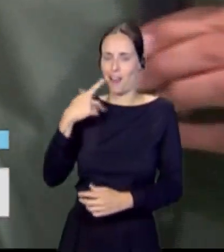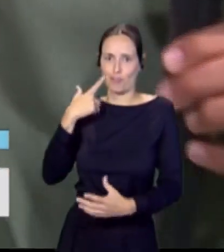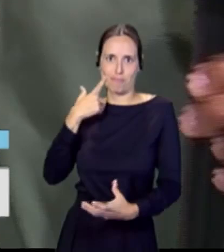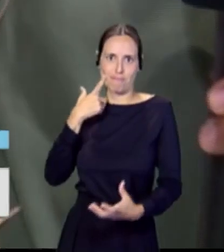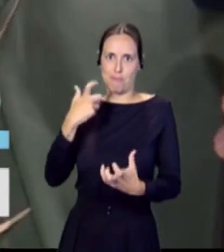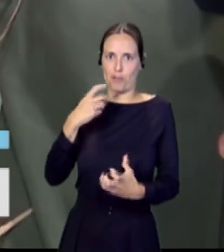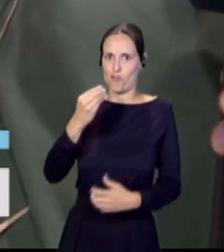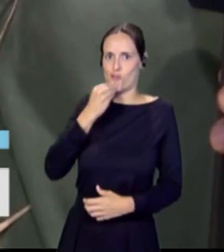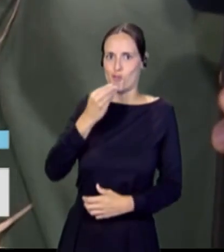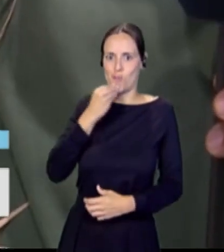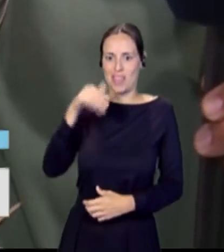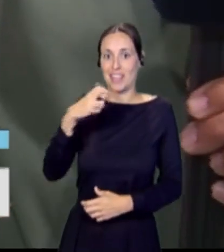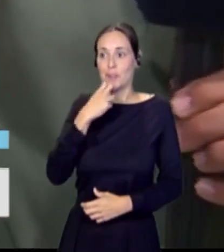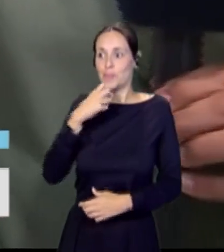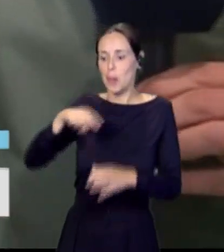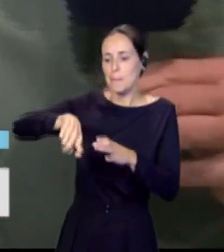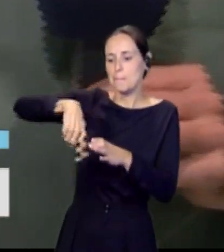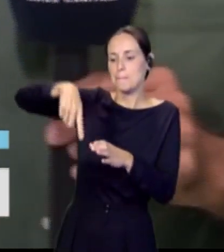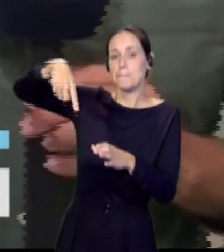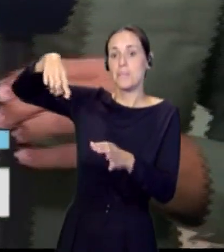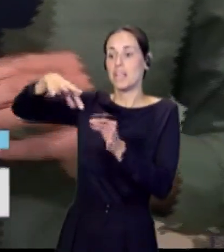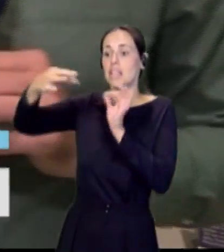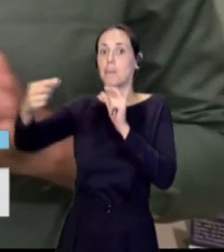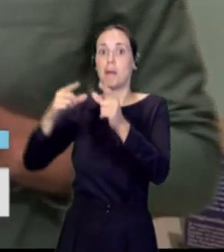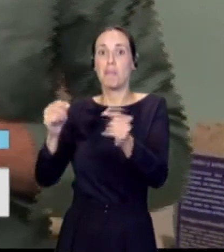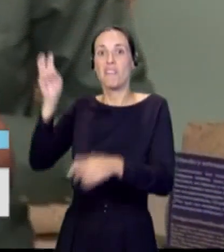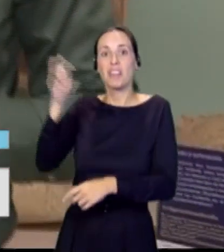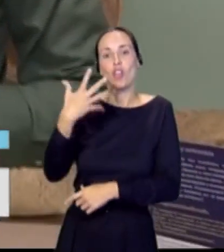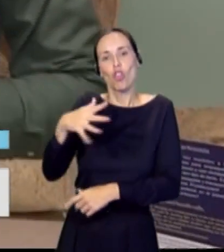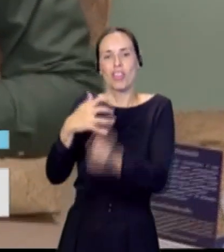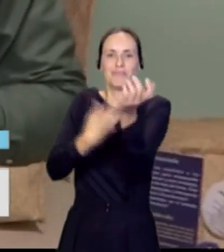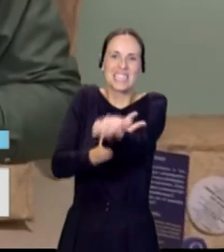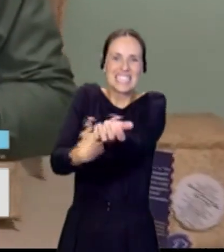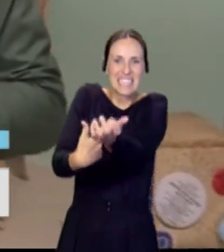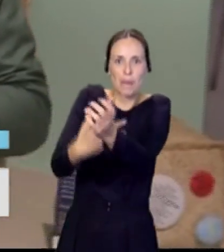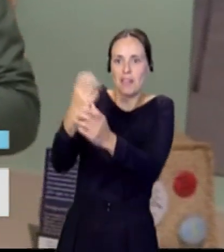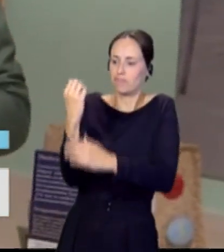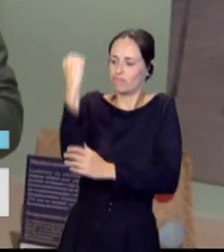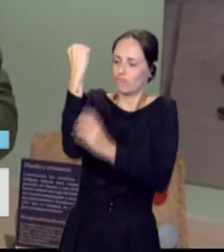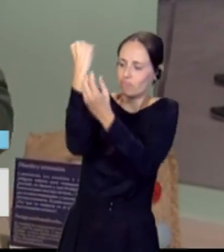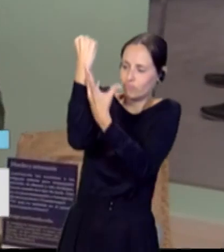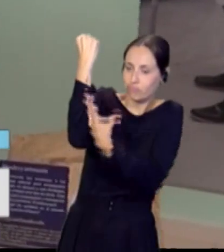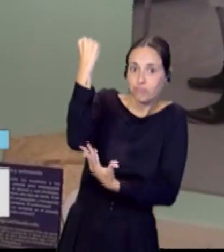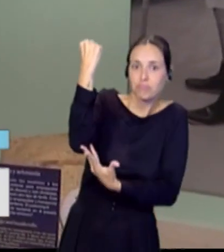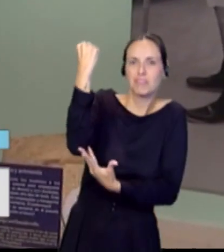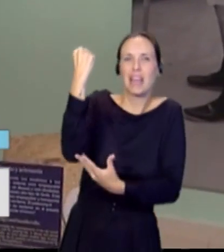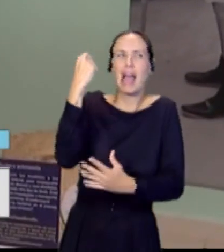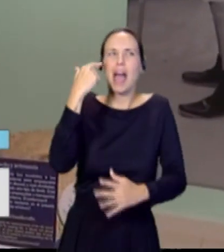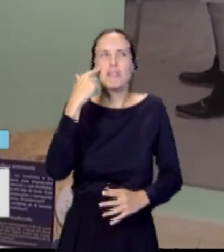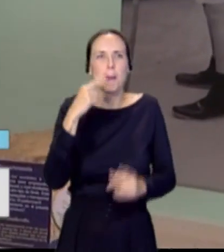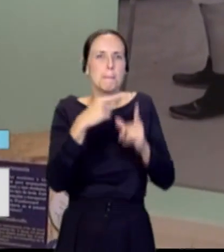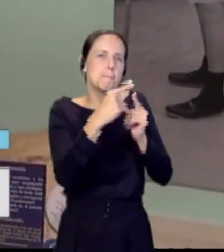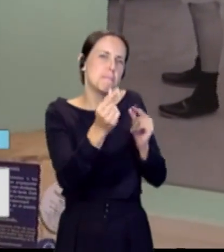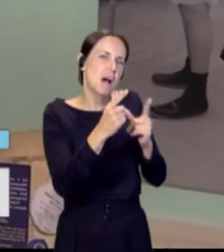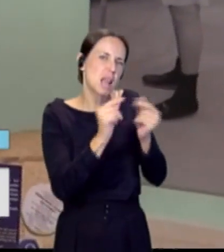isla, la miel de palma, se extrae de la savia de la palmera. A ver, palmera no sé yo si es la palabra más correcta